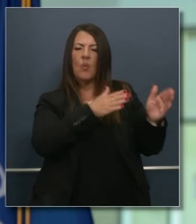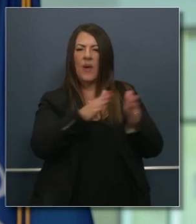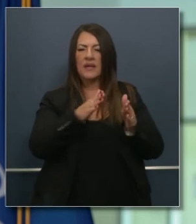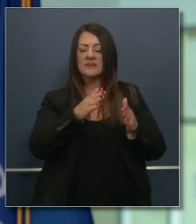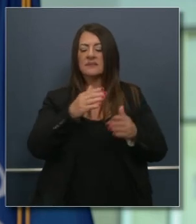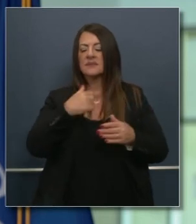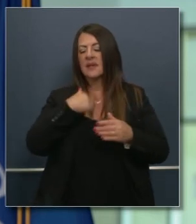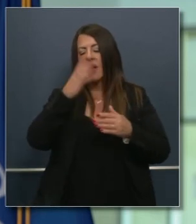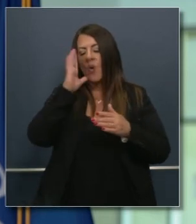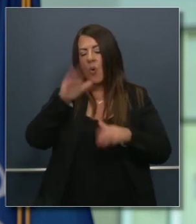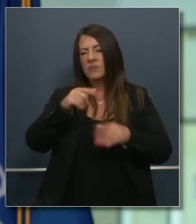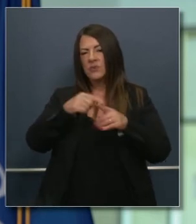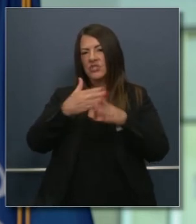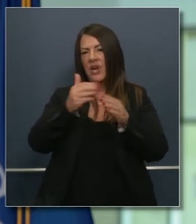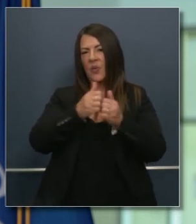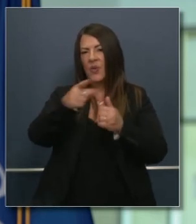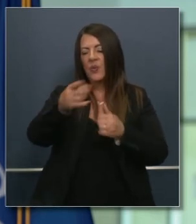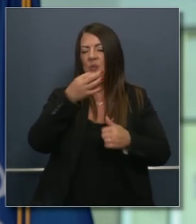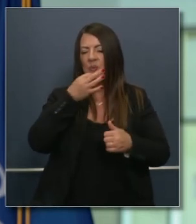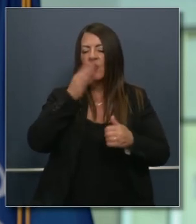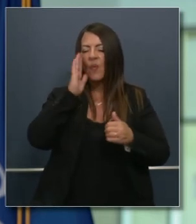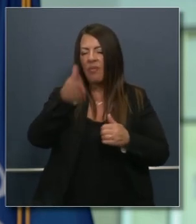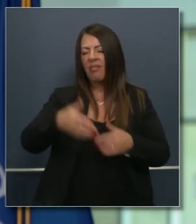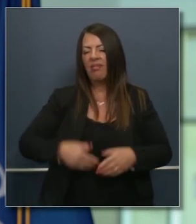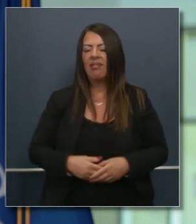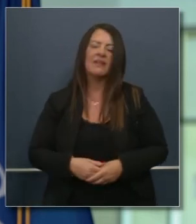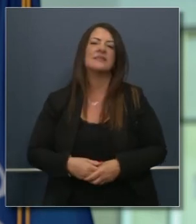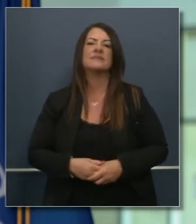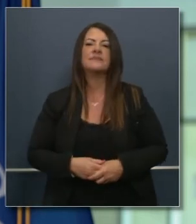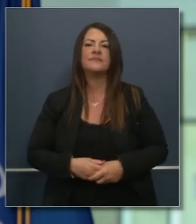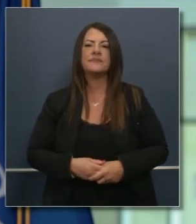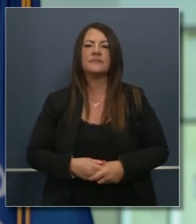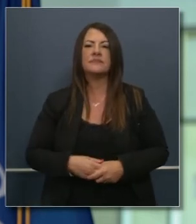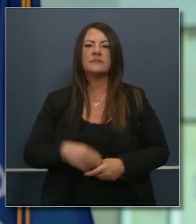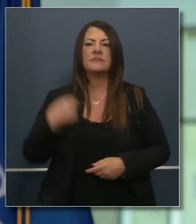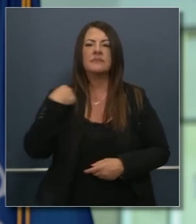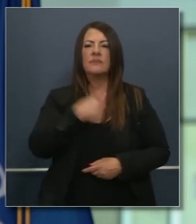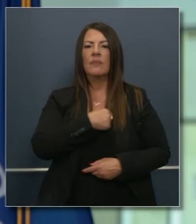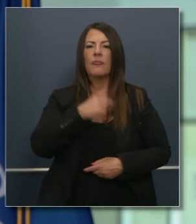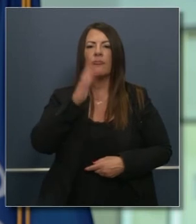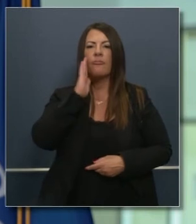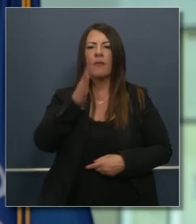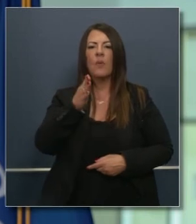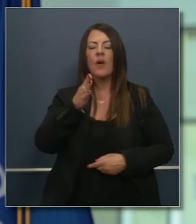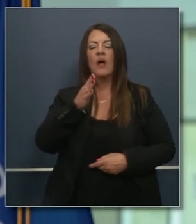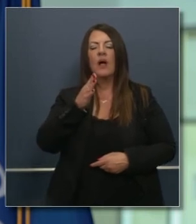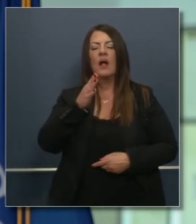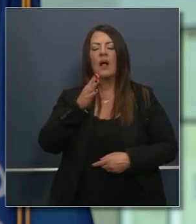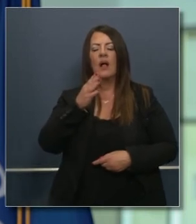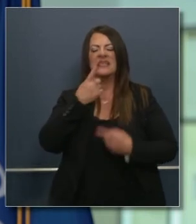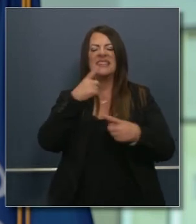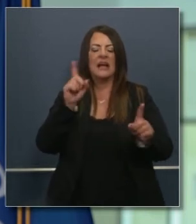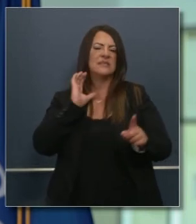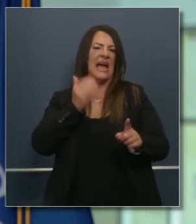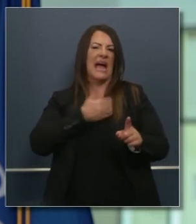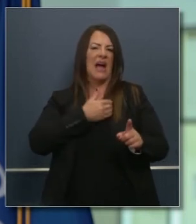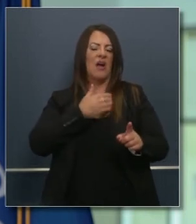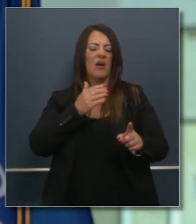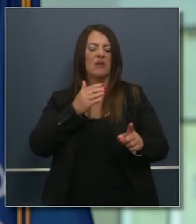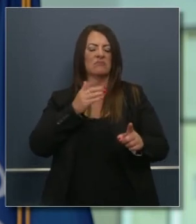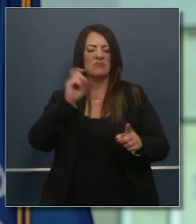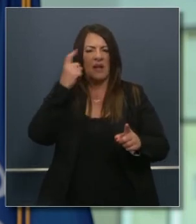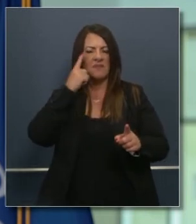pendiente de contarles a ustedes todo eso básicamente eso es lo que está pasando no quiero seguir hablando de esto pero